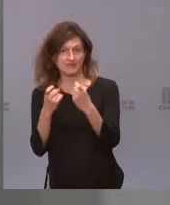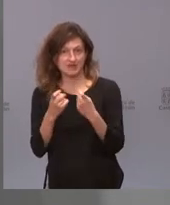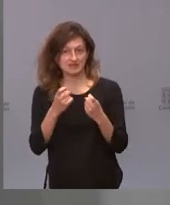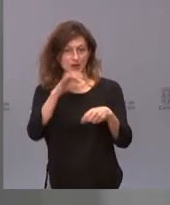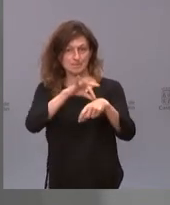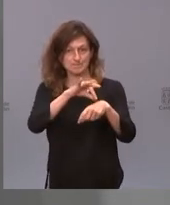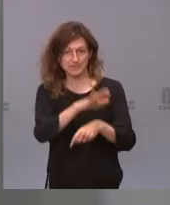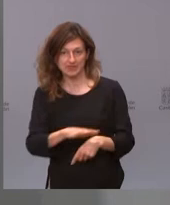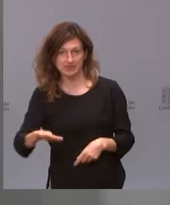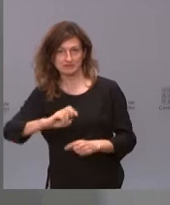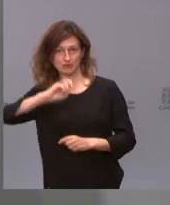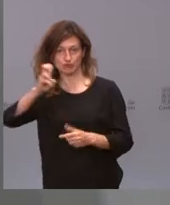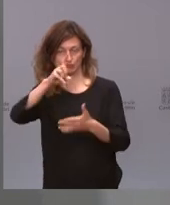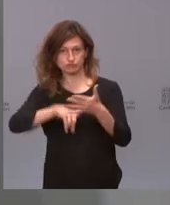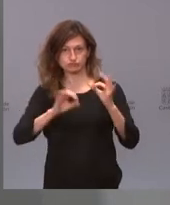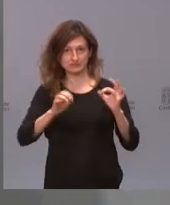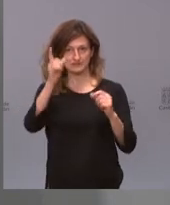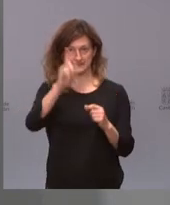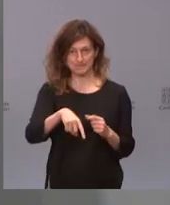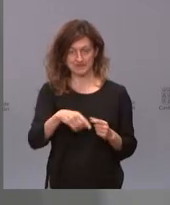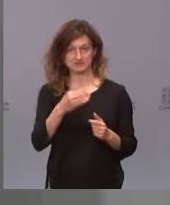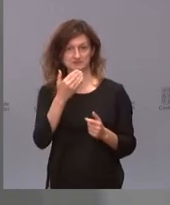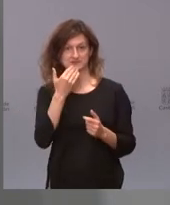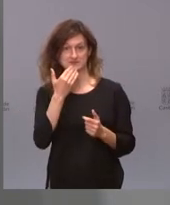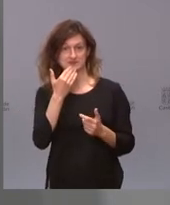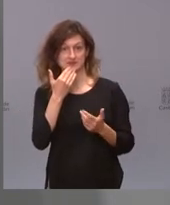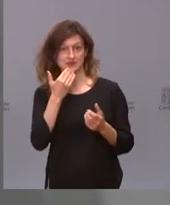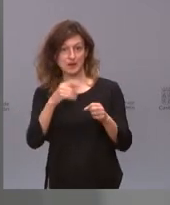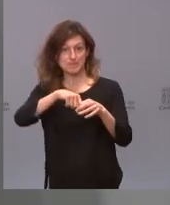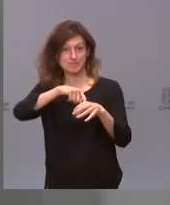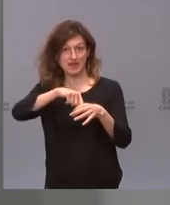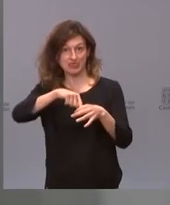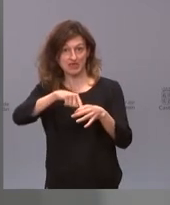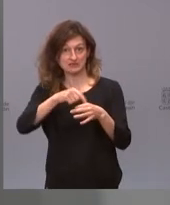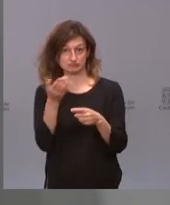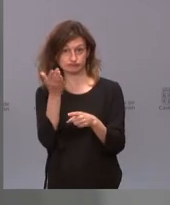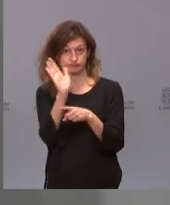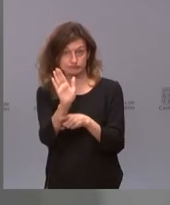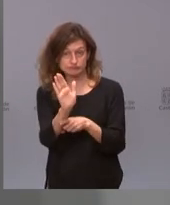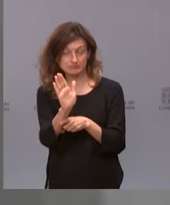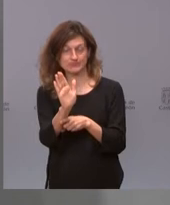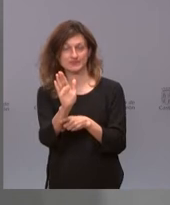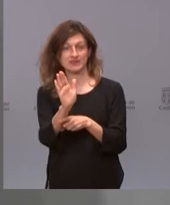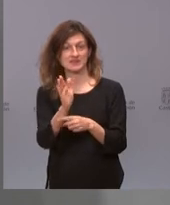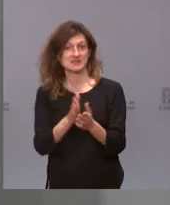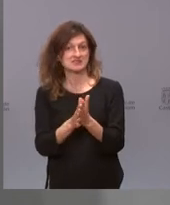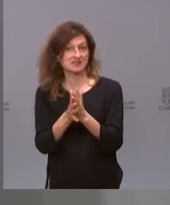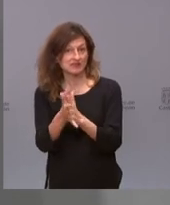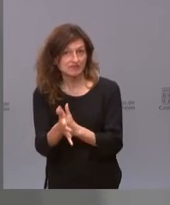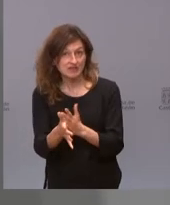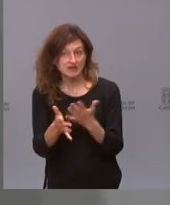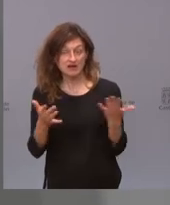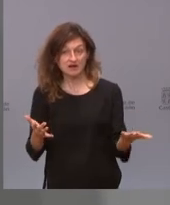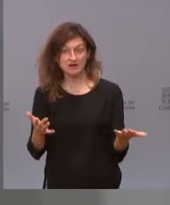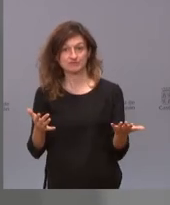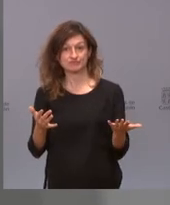pediatras y de otras especialidades también. Es decir, que cuando se sacan estas plazas por ese motivo no se está procediendo a